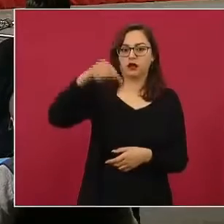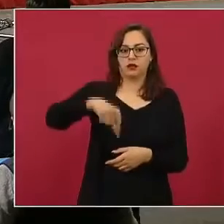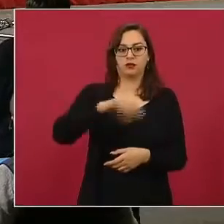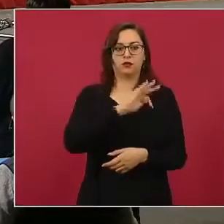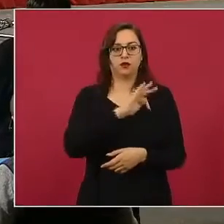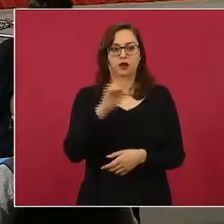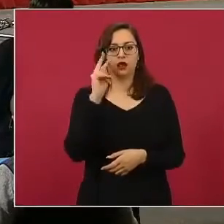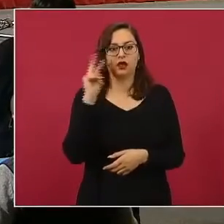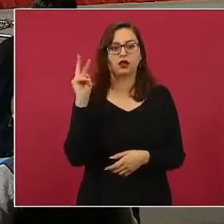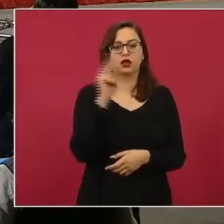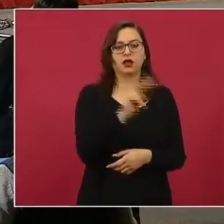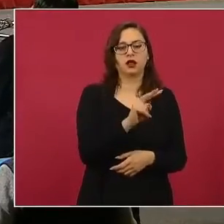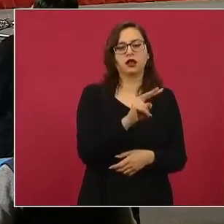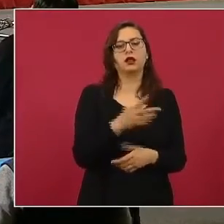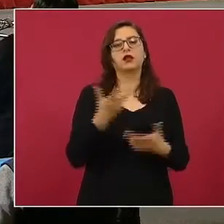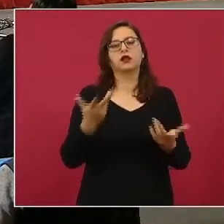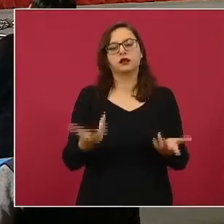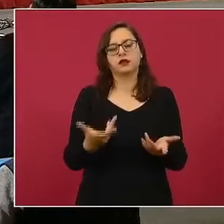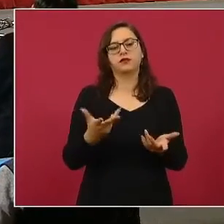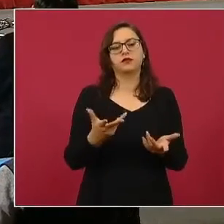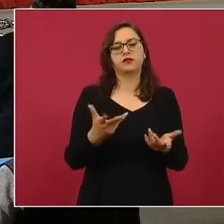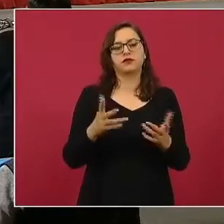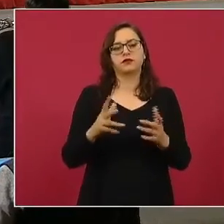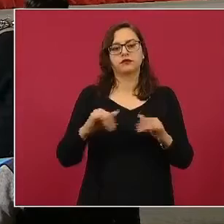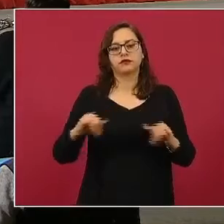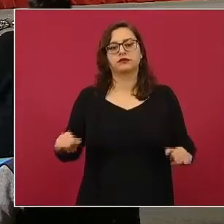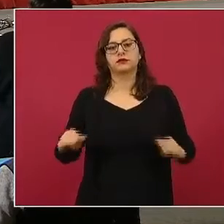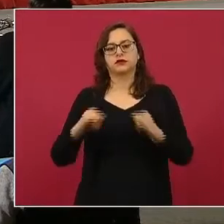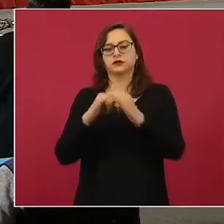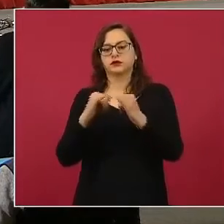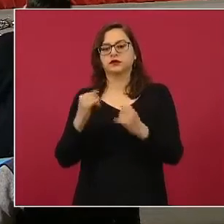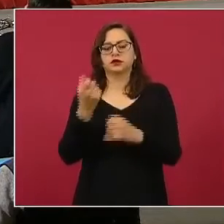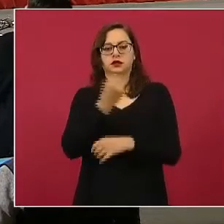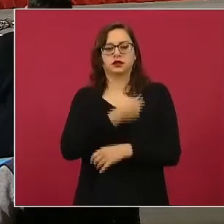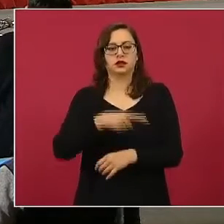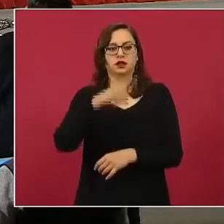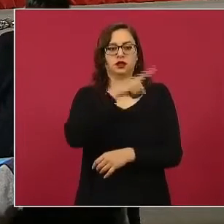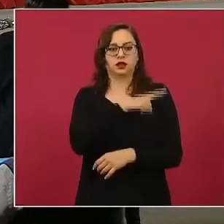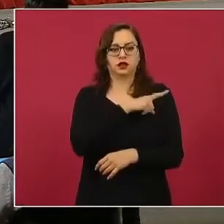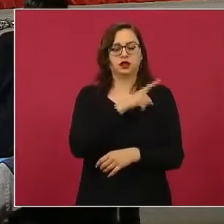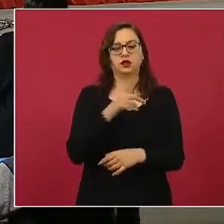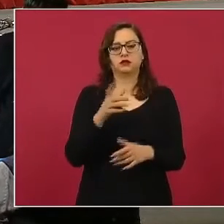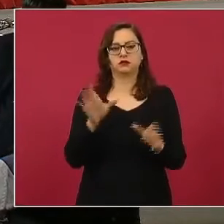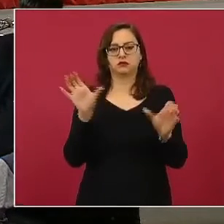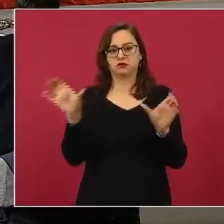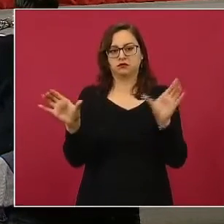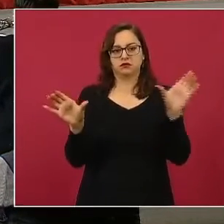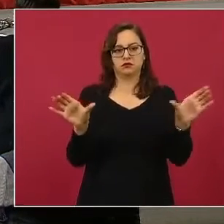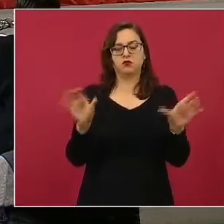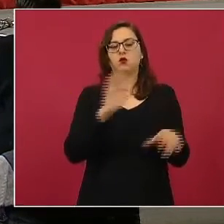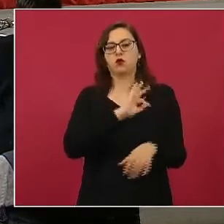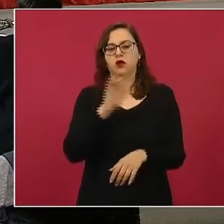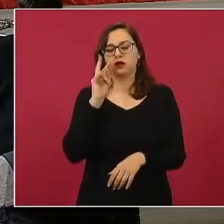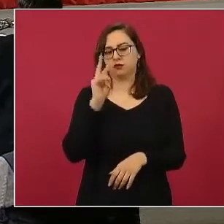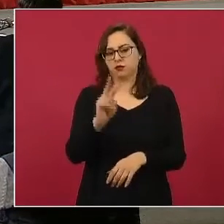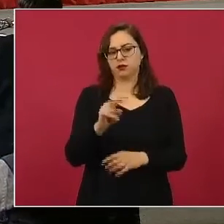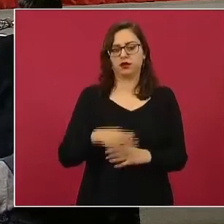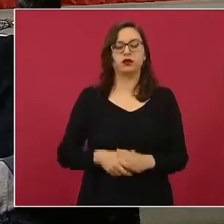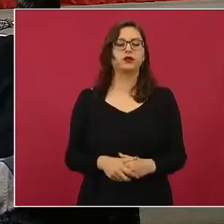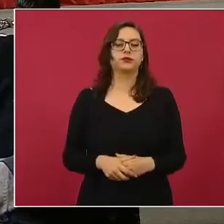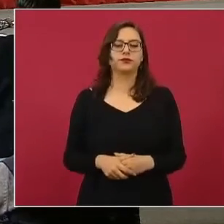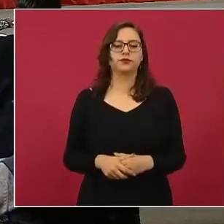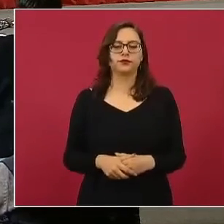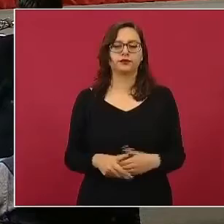lado izquierdo y en el lado derecho de los institutos de salud y de especialidades. Y en la última,